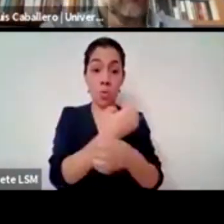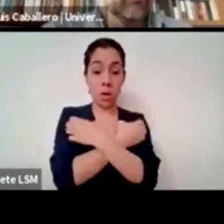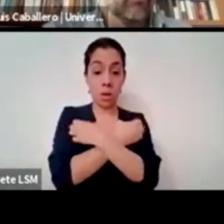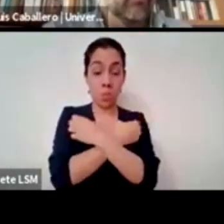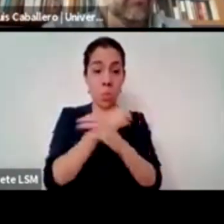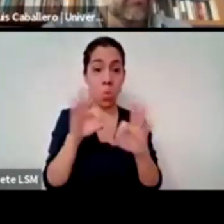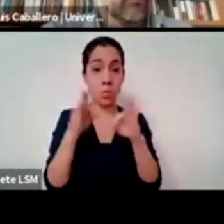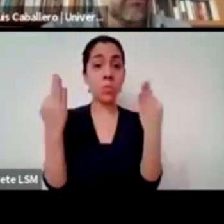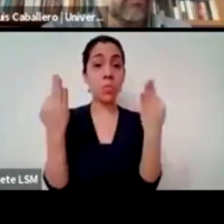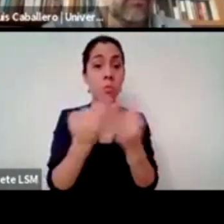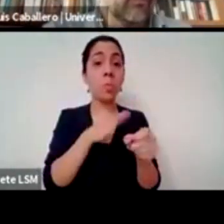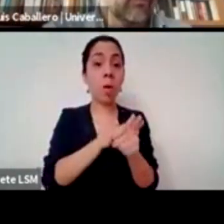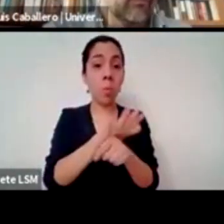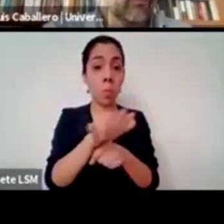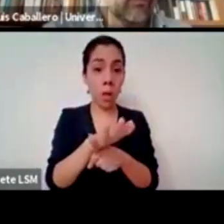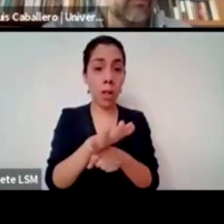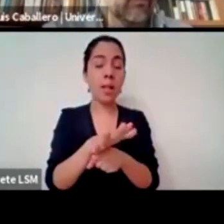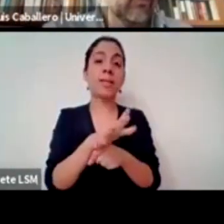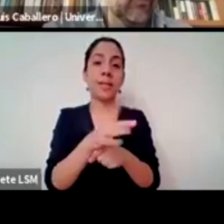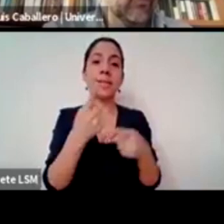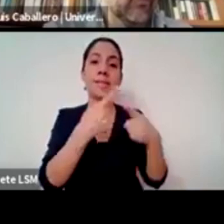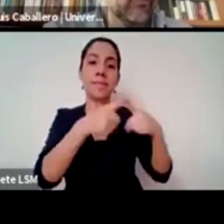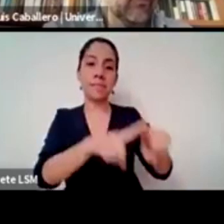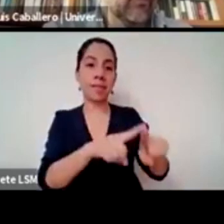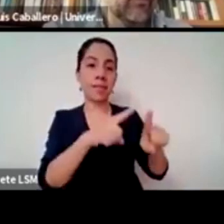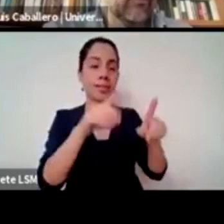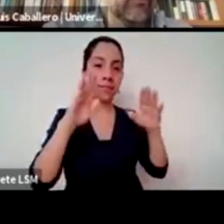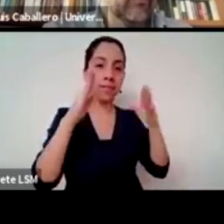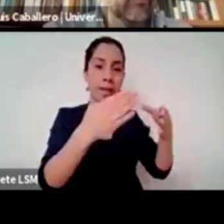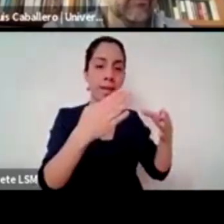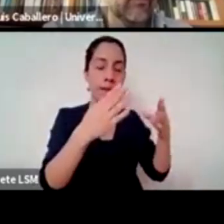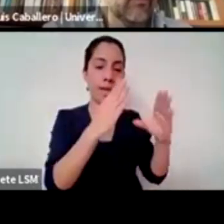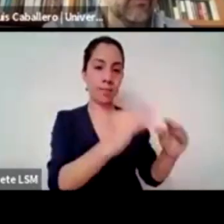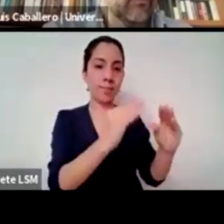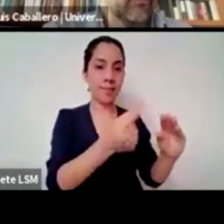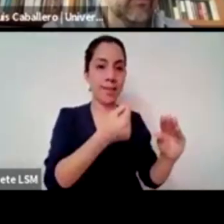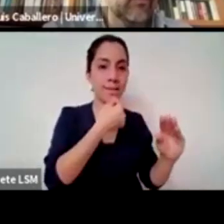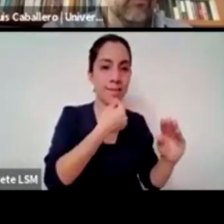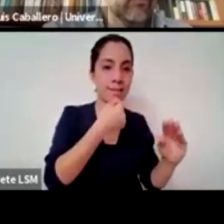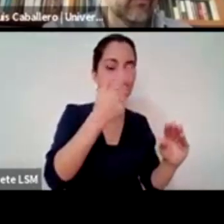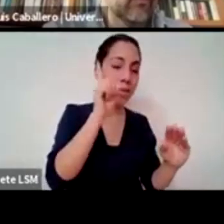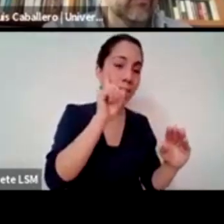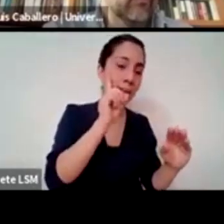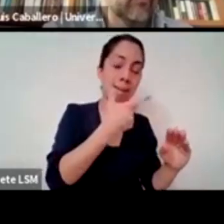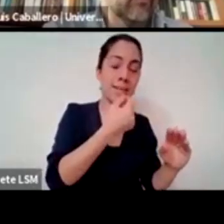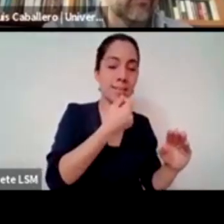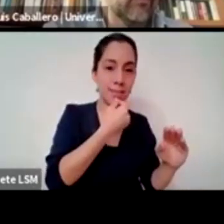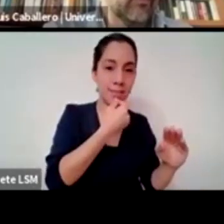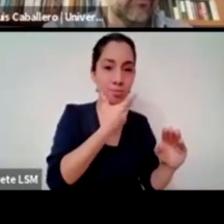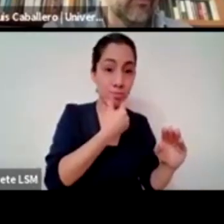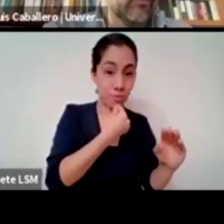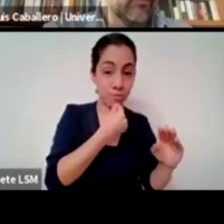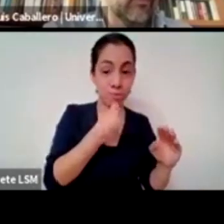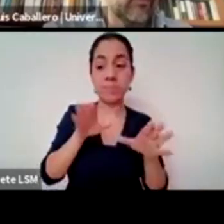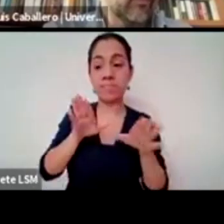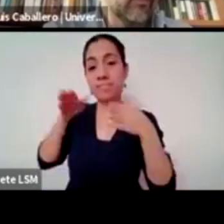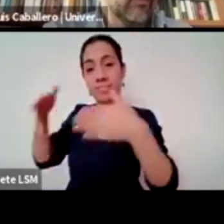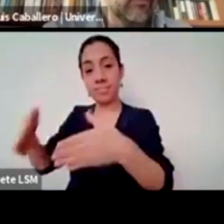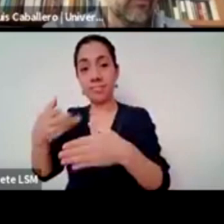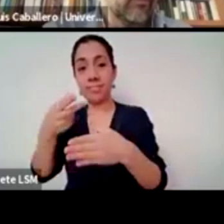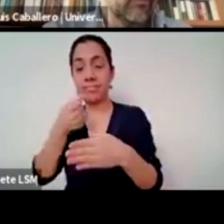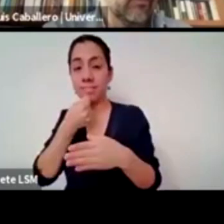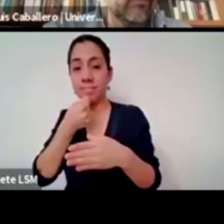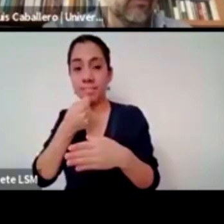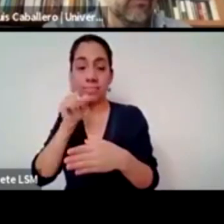al mismo tiempo también el establecimiento de los roles y de los espacios para